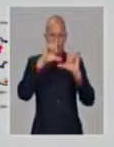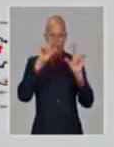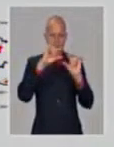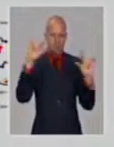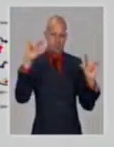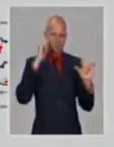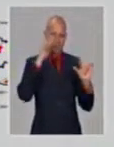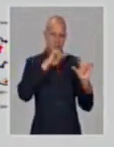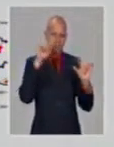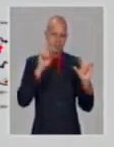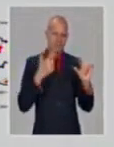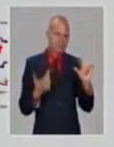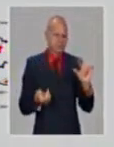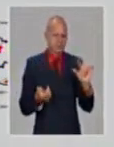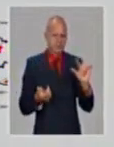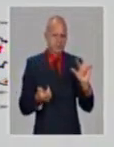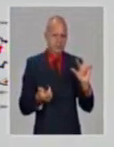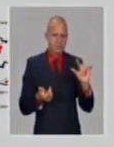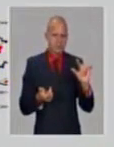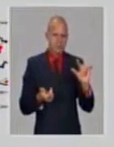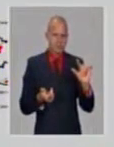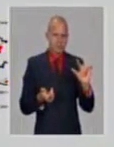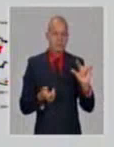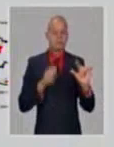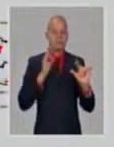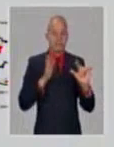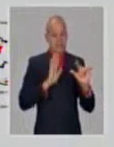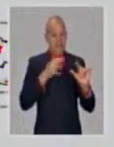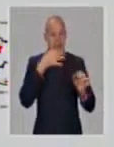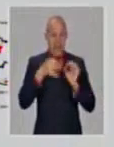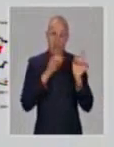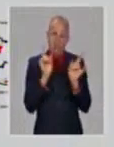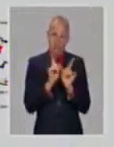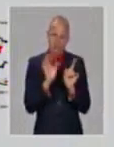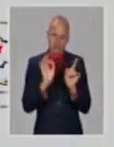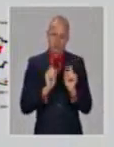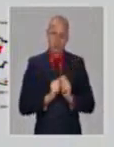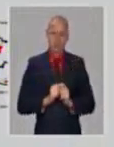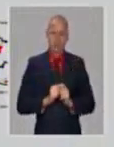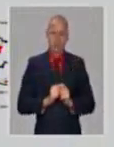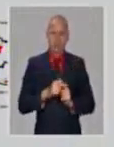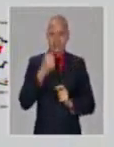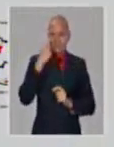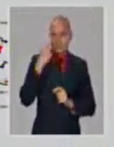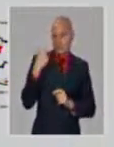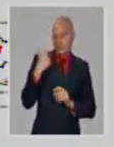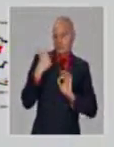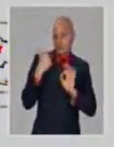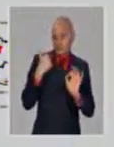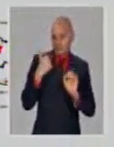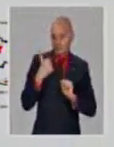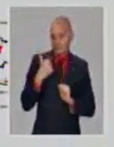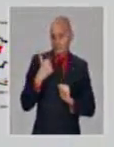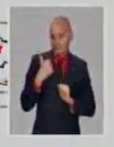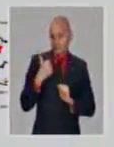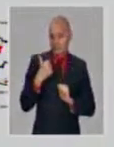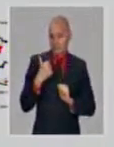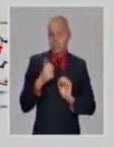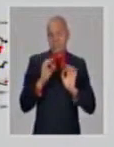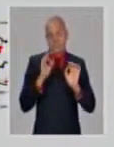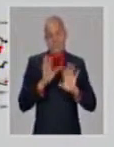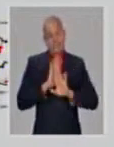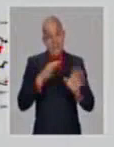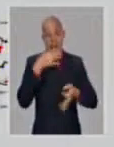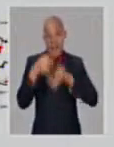gráfica, esto, un poco también que, resumiendo, en este gráfico, primera, ratificar que la